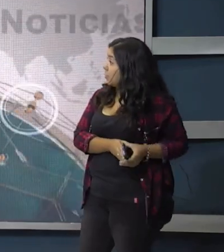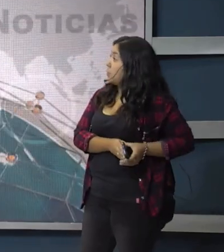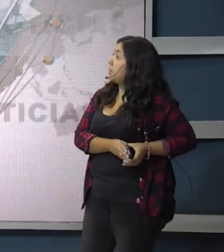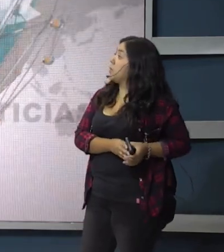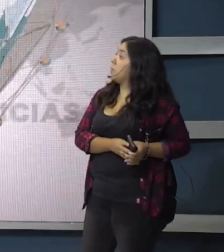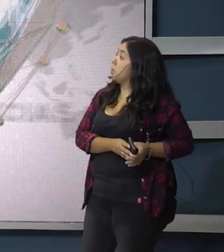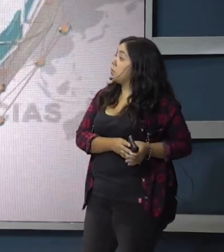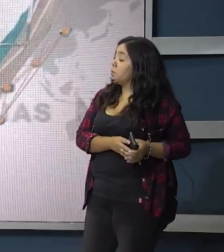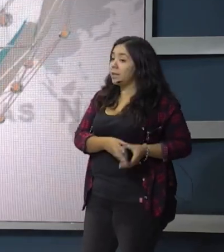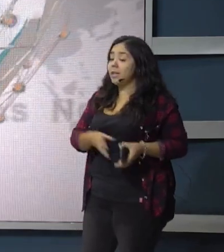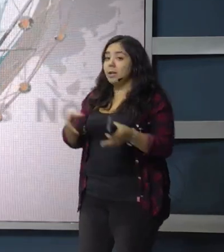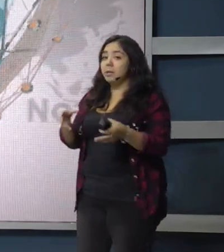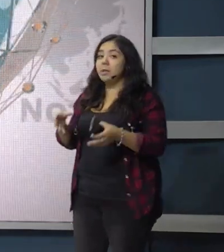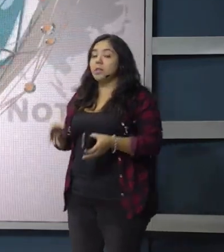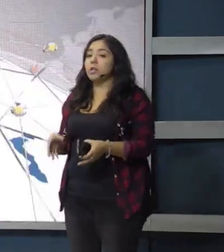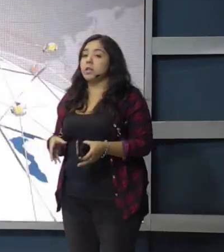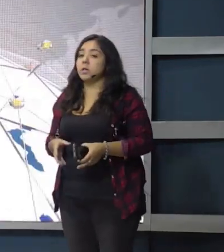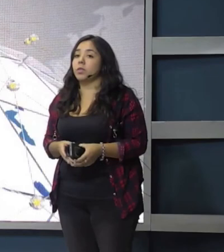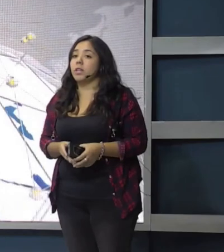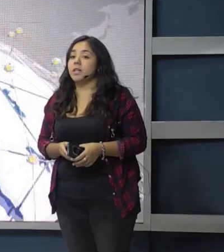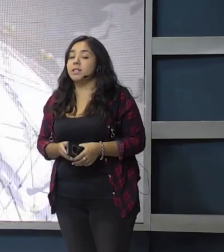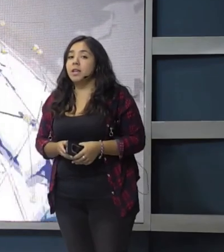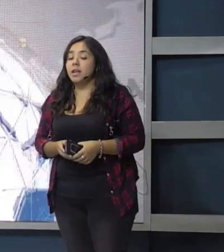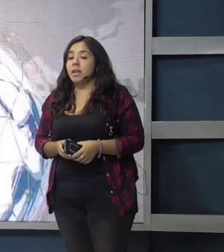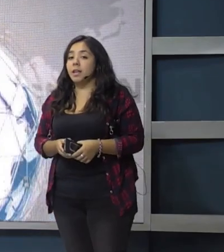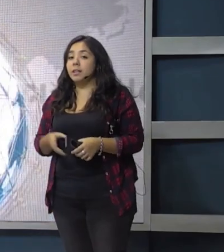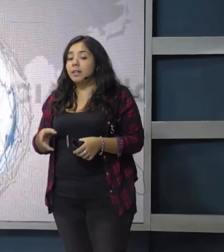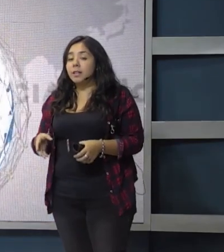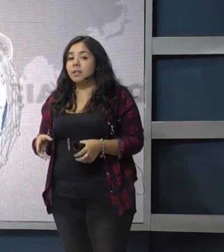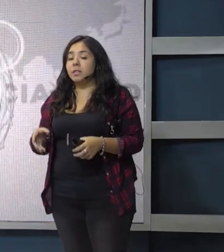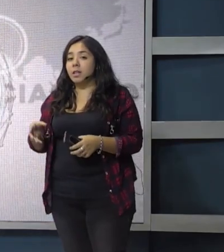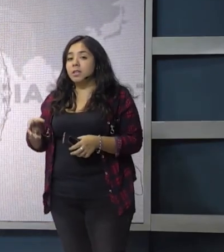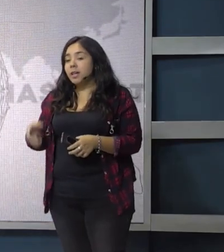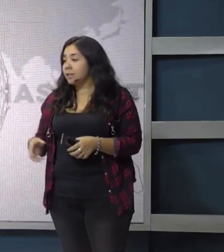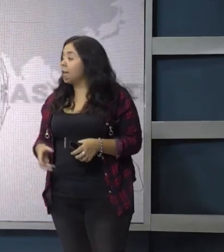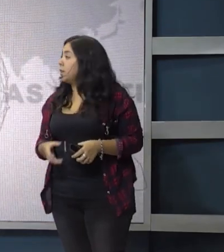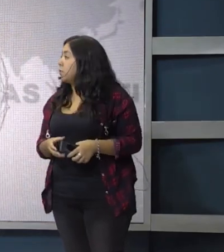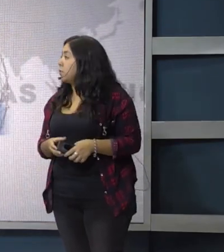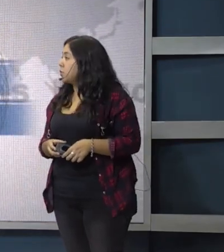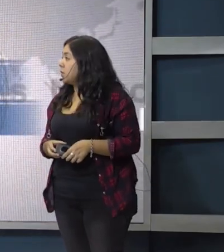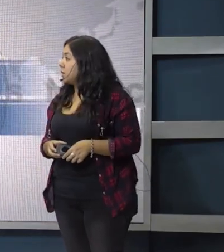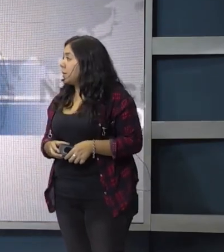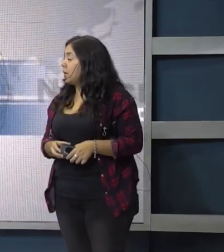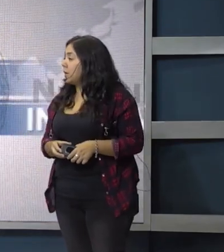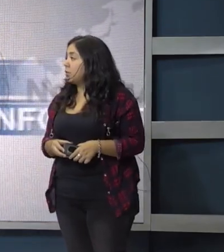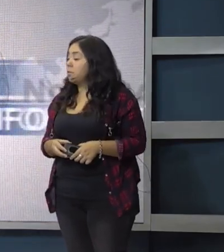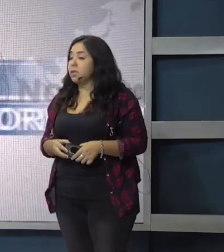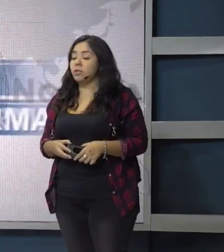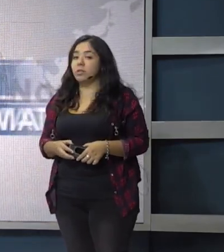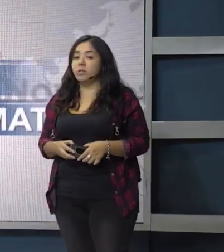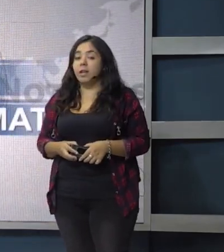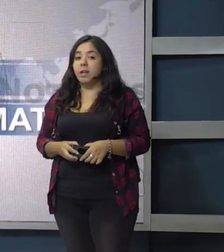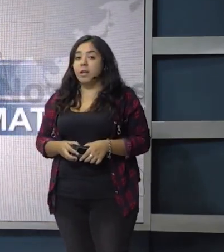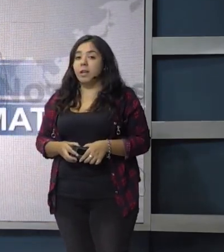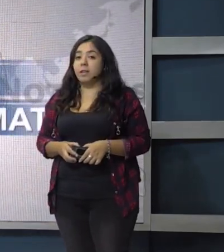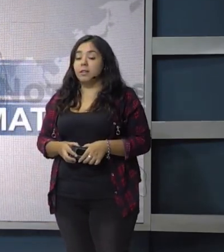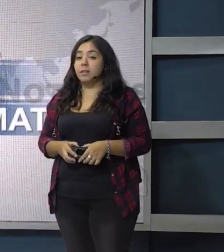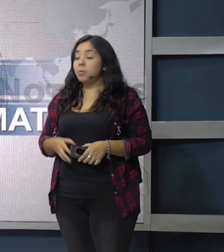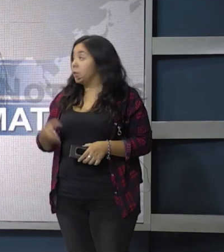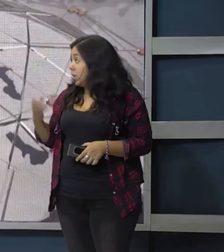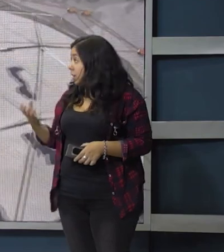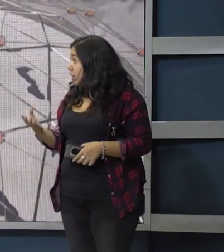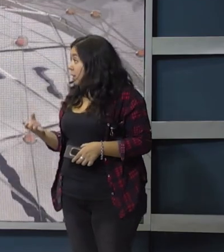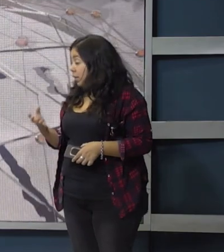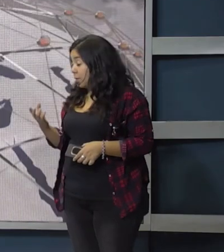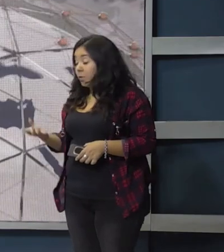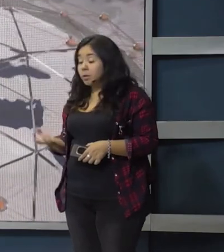estamos hablando con el gobierno de Mauricio Macri y también con las autoridades entrantes que ya están en funciones, estamos hablando del ministro del